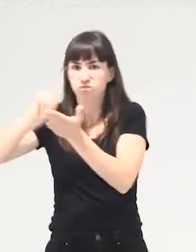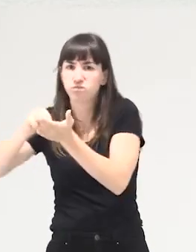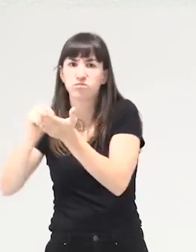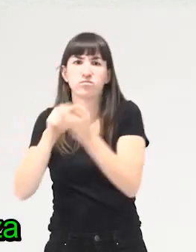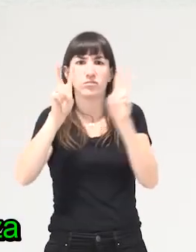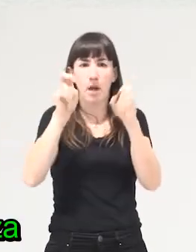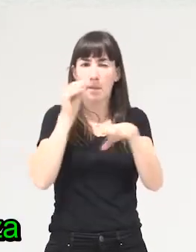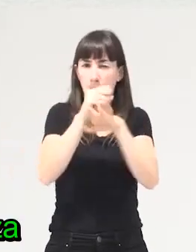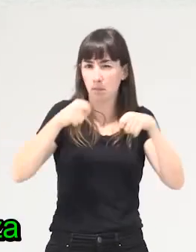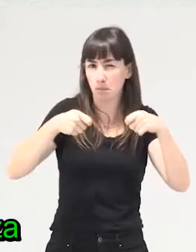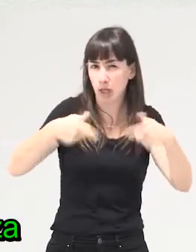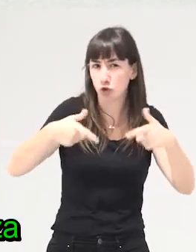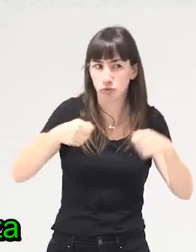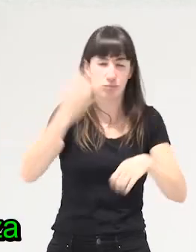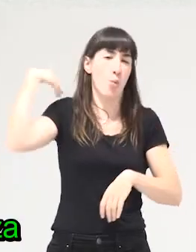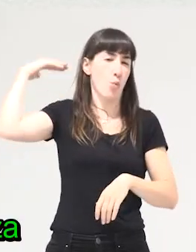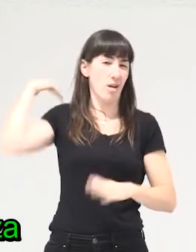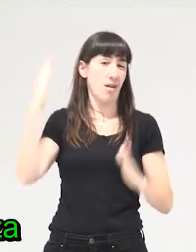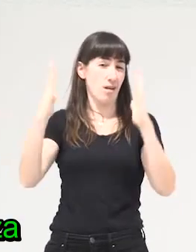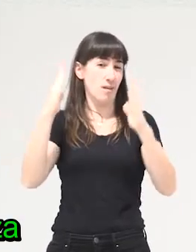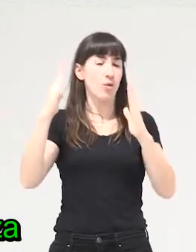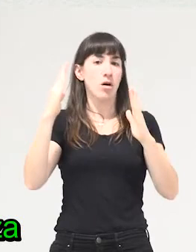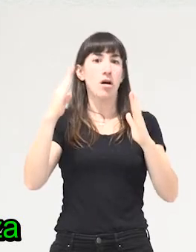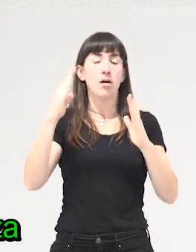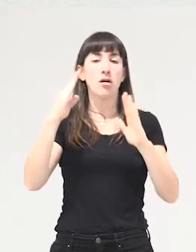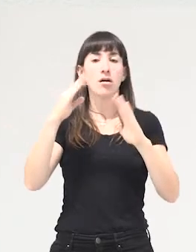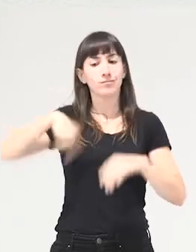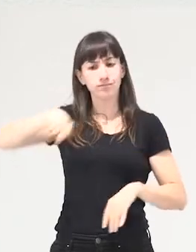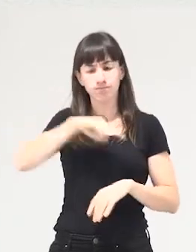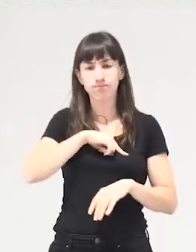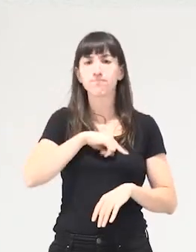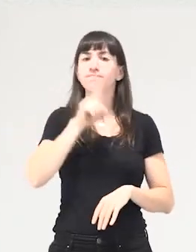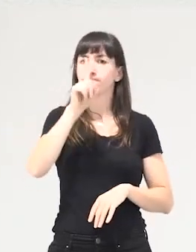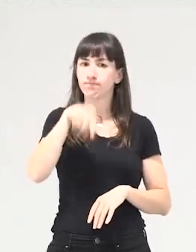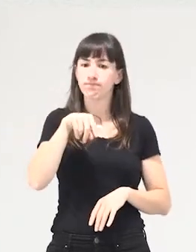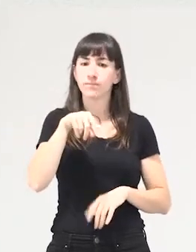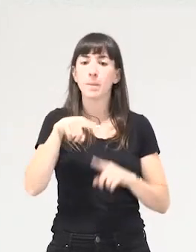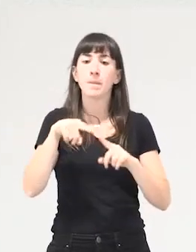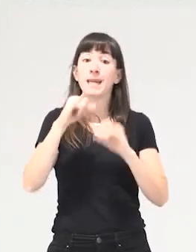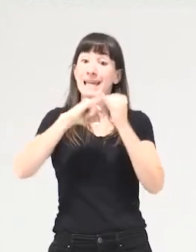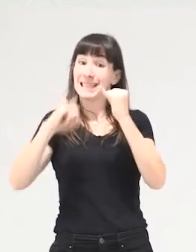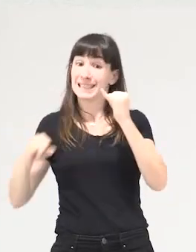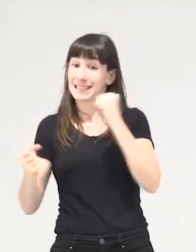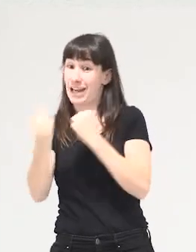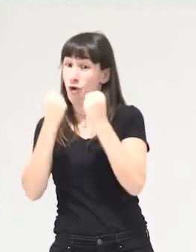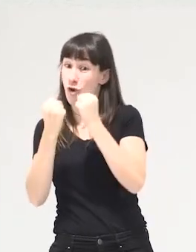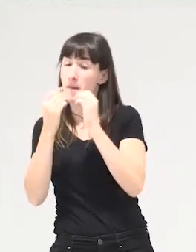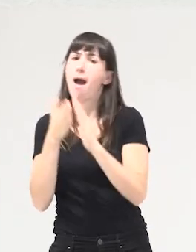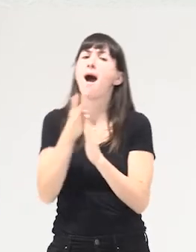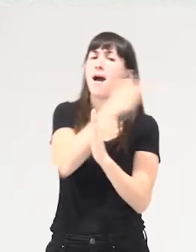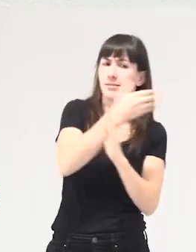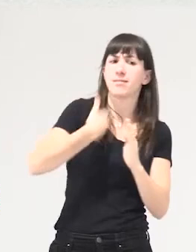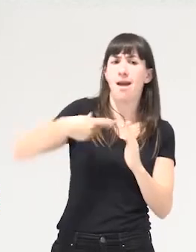décadas. y yo creo que aquí lo estábamos nombrando también con mucha fuerza antes de lo que luego se ha llamado la crisis. Y estábamos